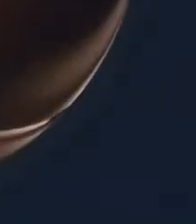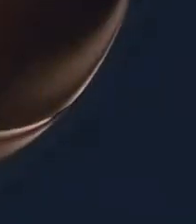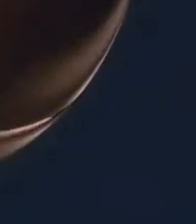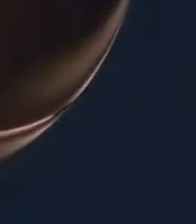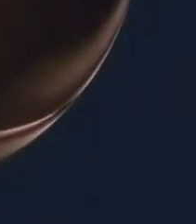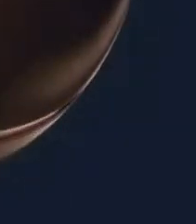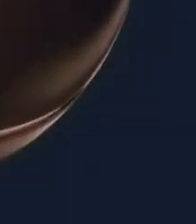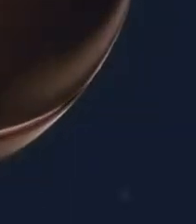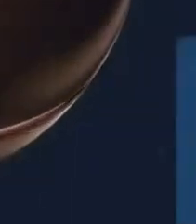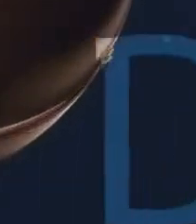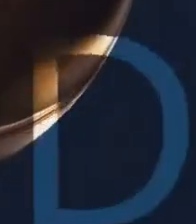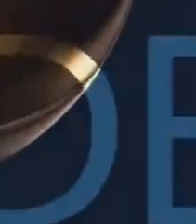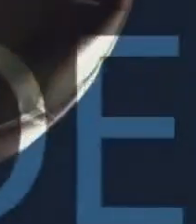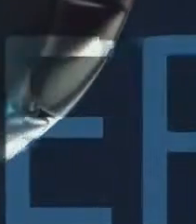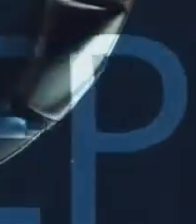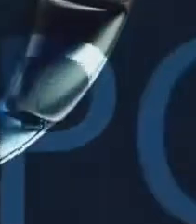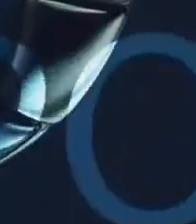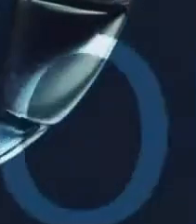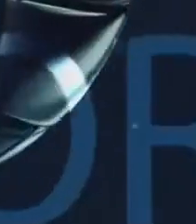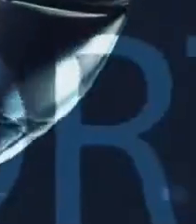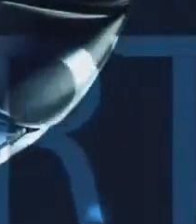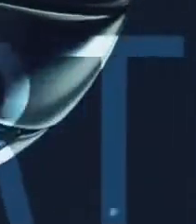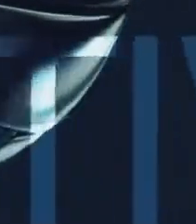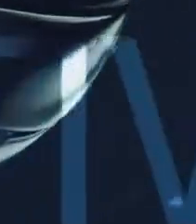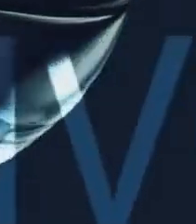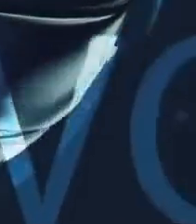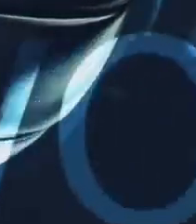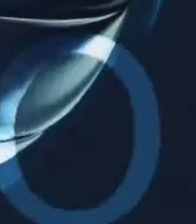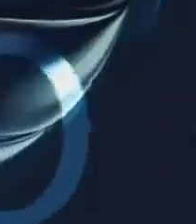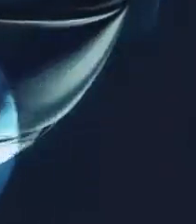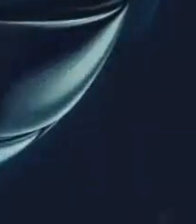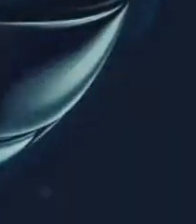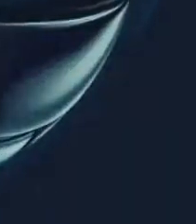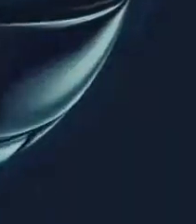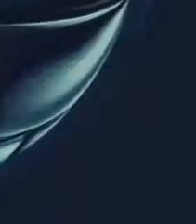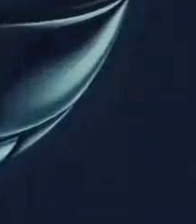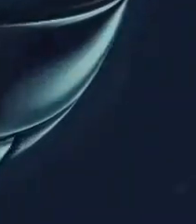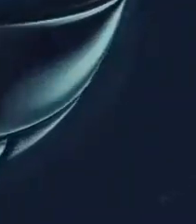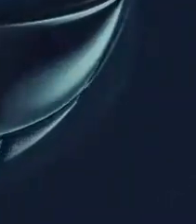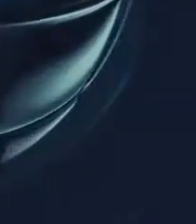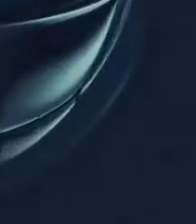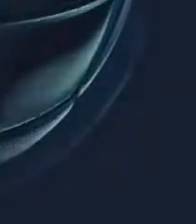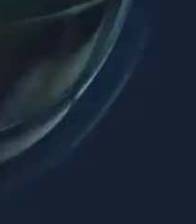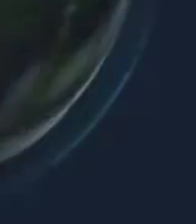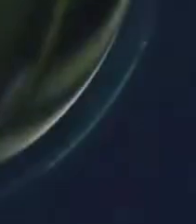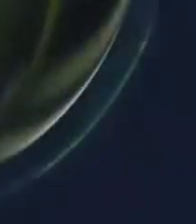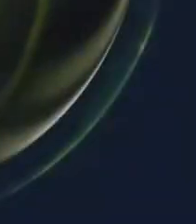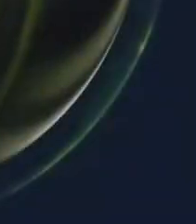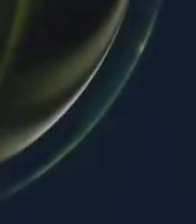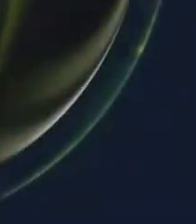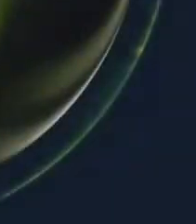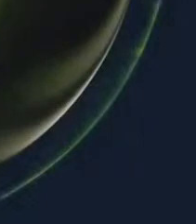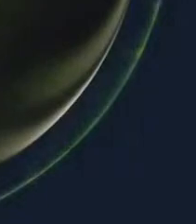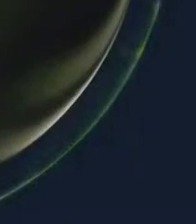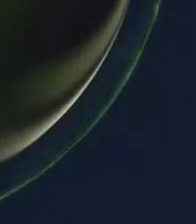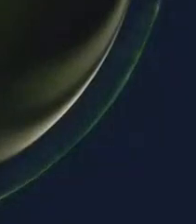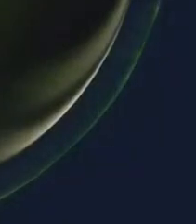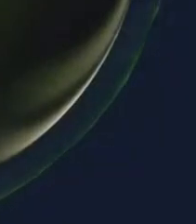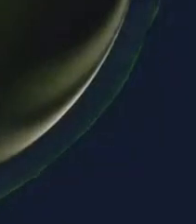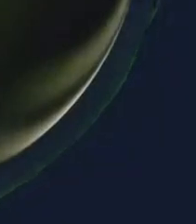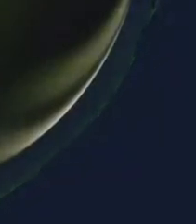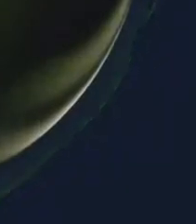año Se inició como entrenador en el 2012 Y su etapa más larga al mando de un club fue entre el 2016 y 2018 en Unión